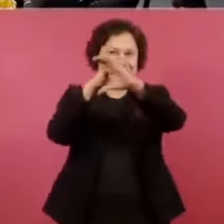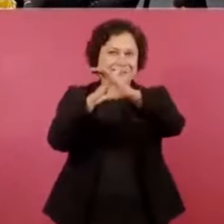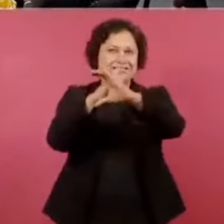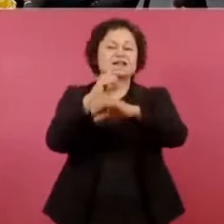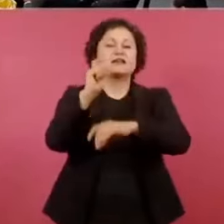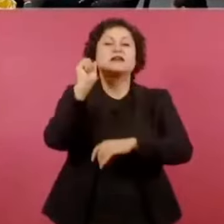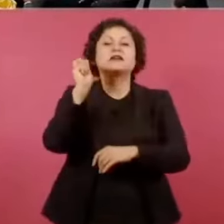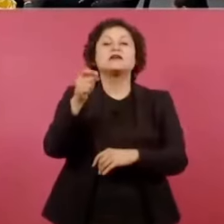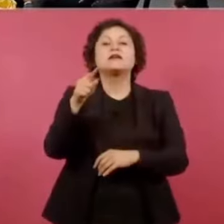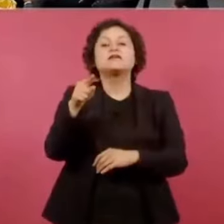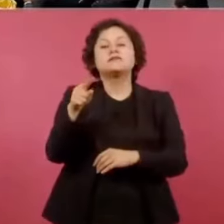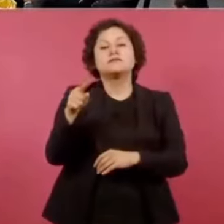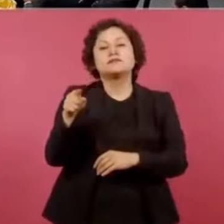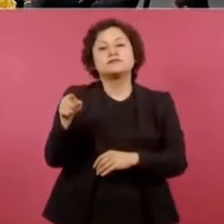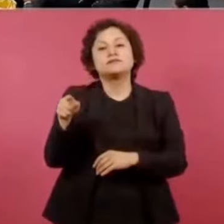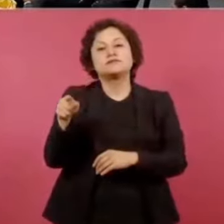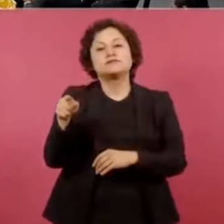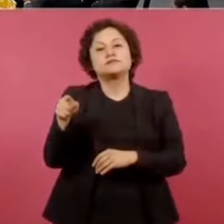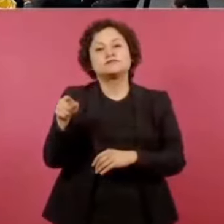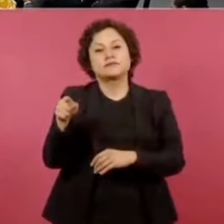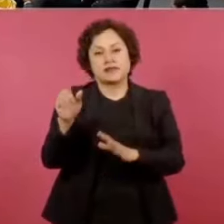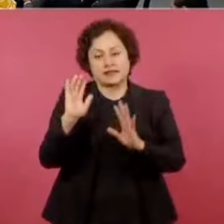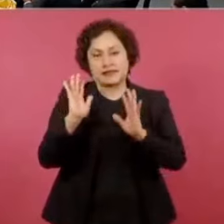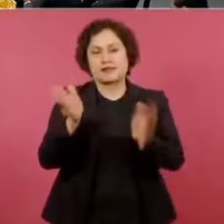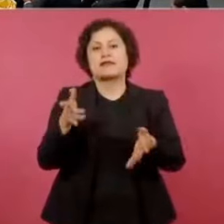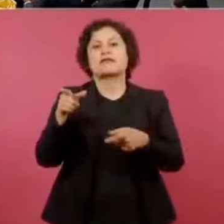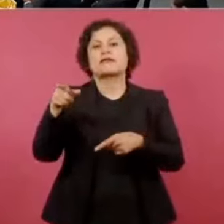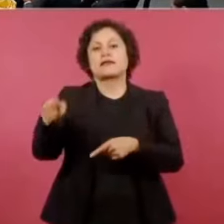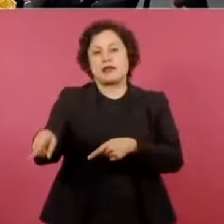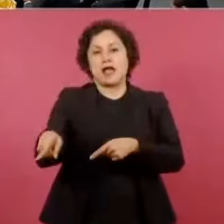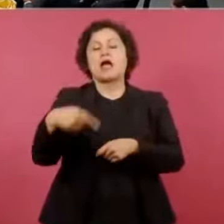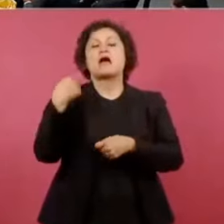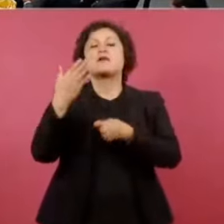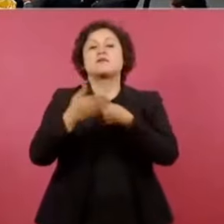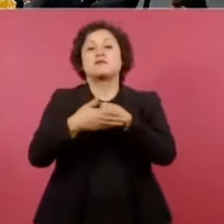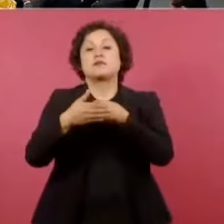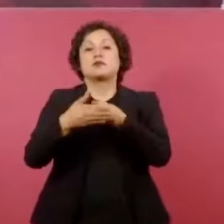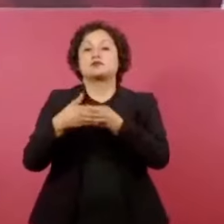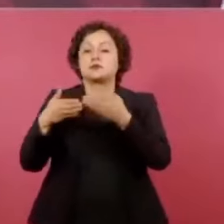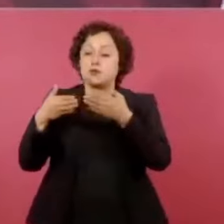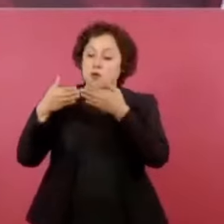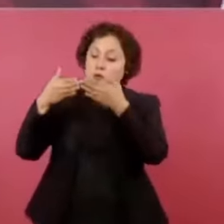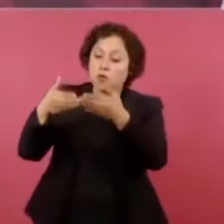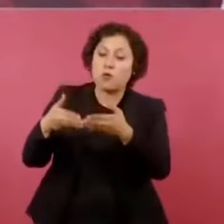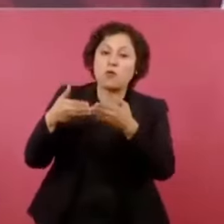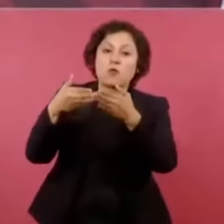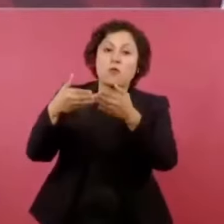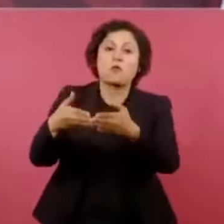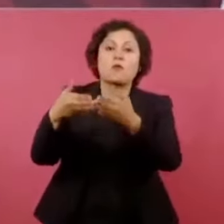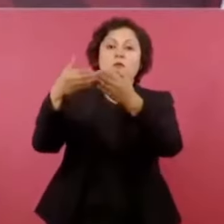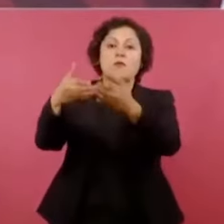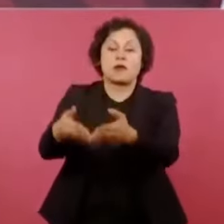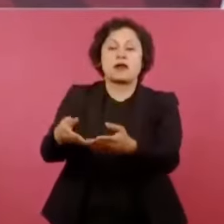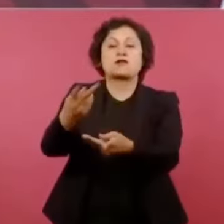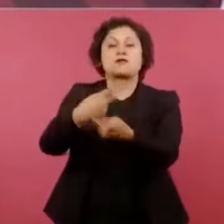y va a haber un barco que va a recorrer toda la isla